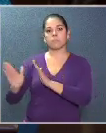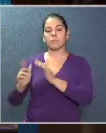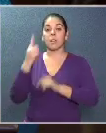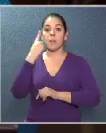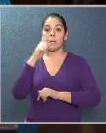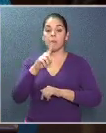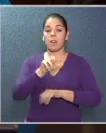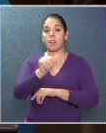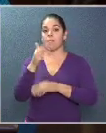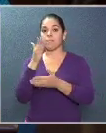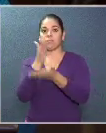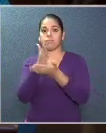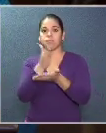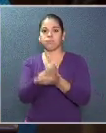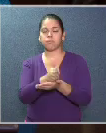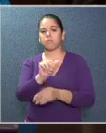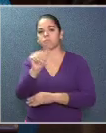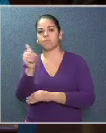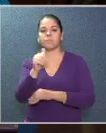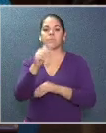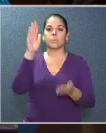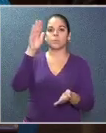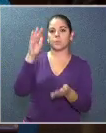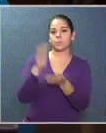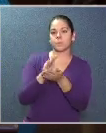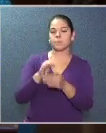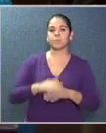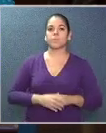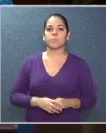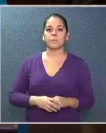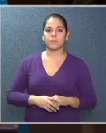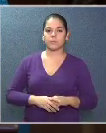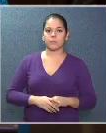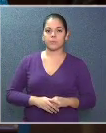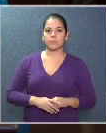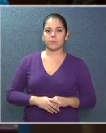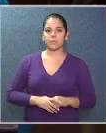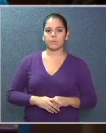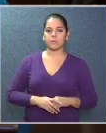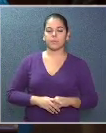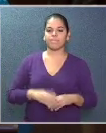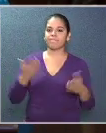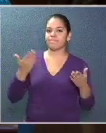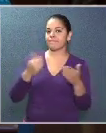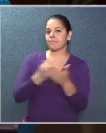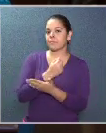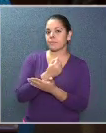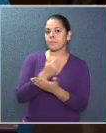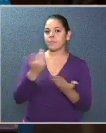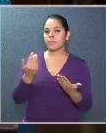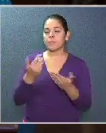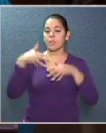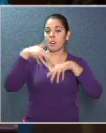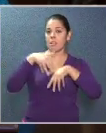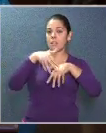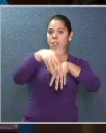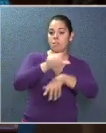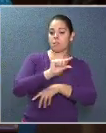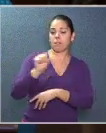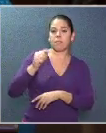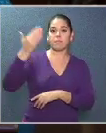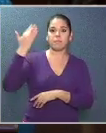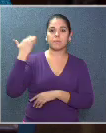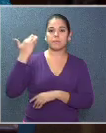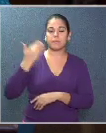la afectación al resto de los ciudadanos sea la más pequeña posible. Lamentablemente, en la marcha de la